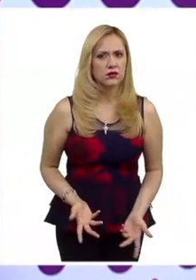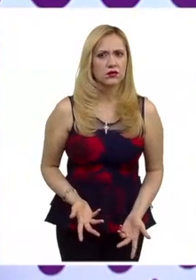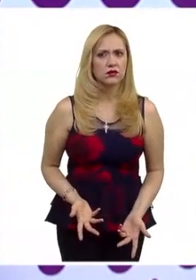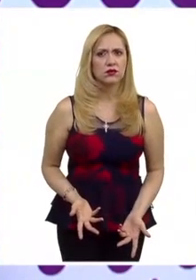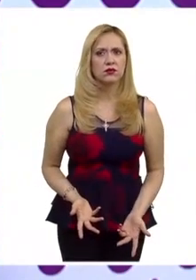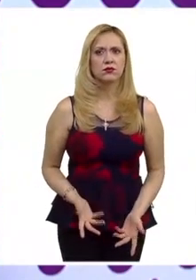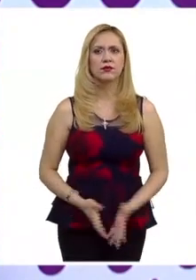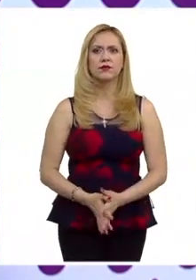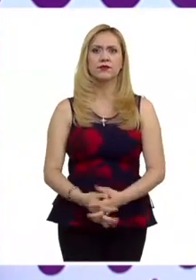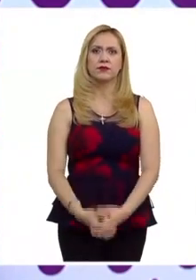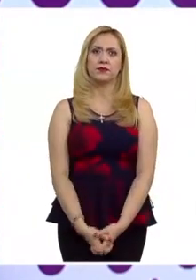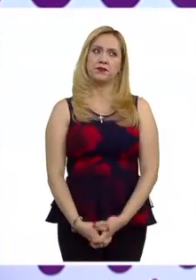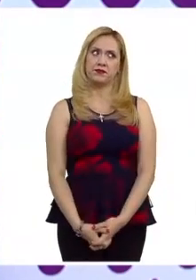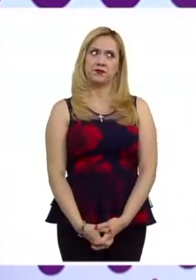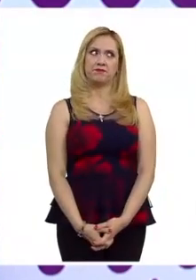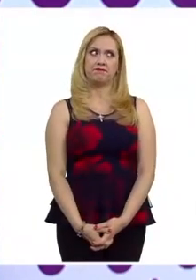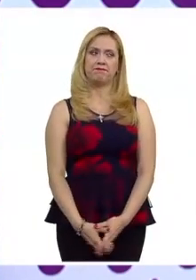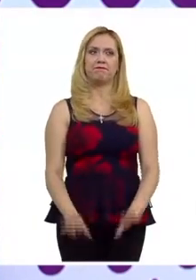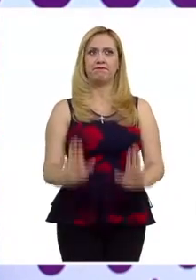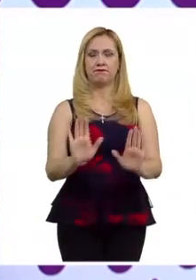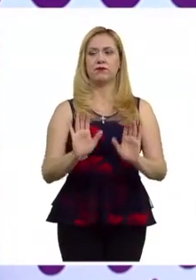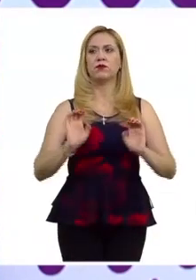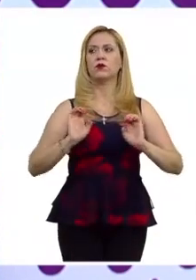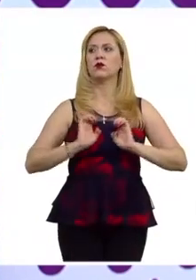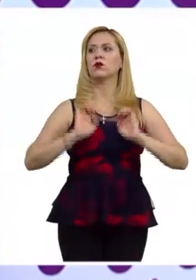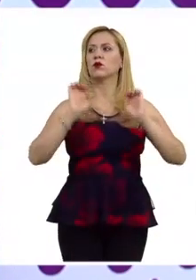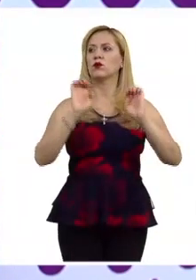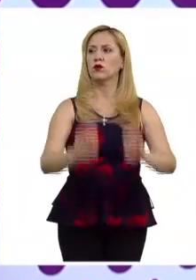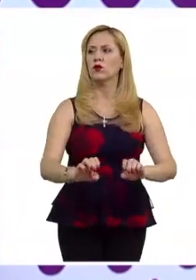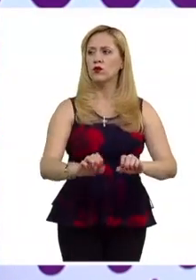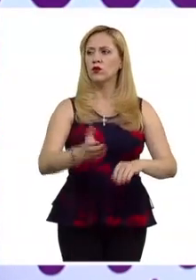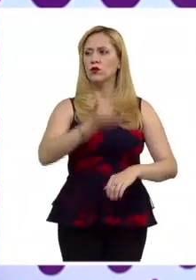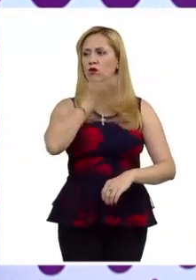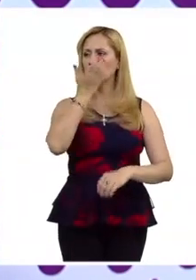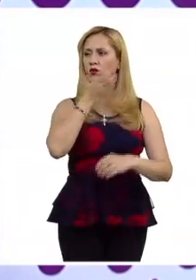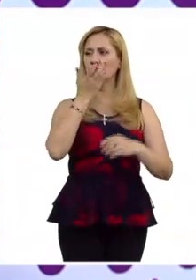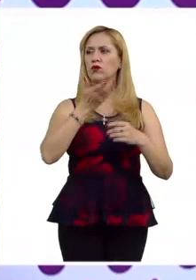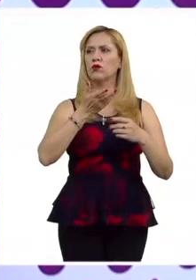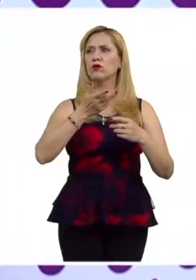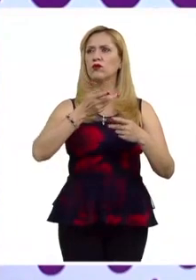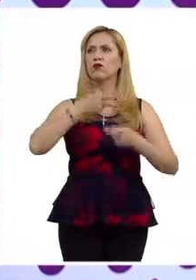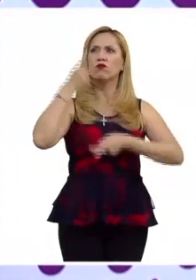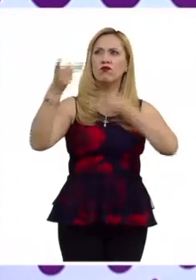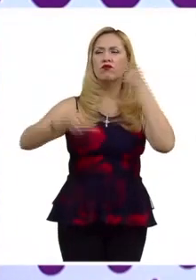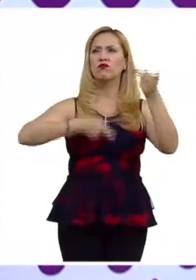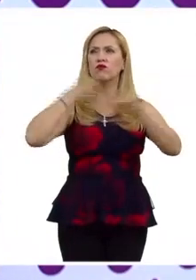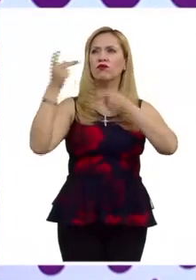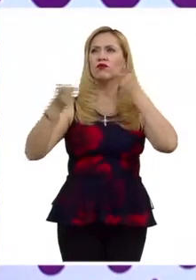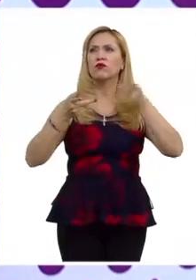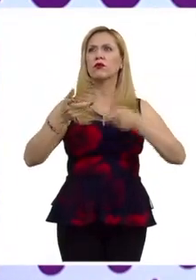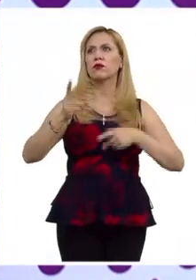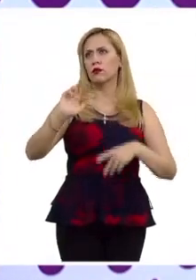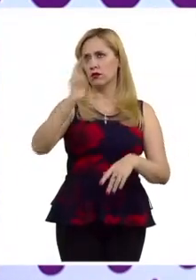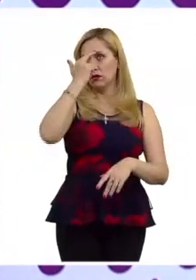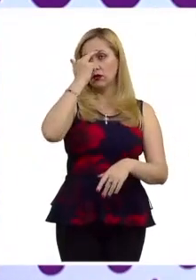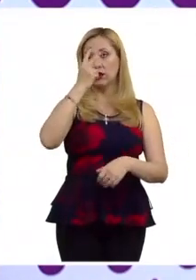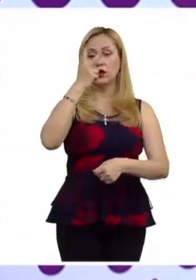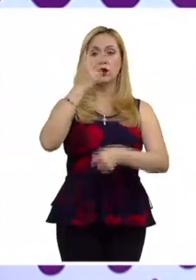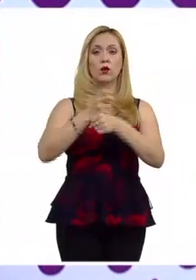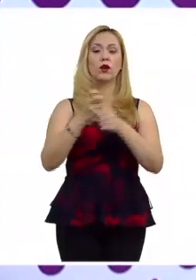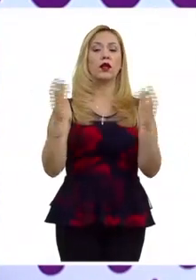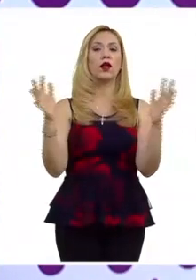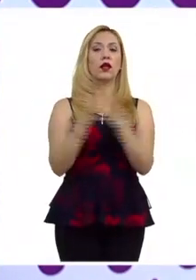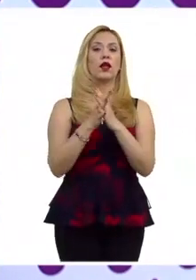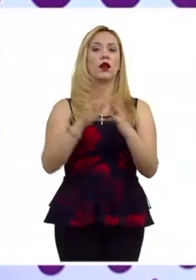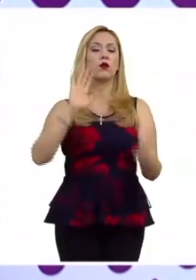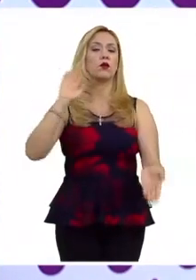Bueno, el discurso de odio se vio en la Segunda Guerra Mundial, porque por la